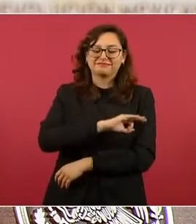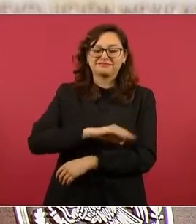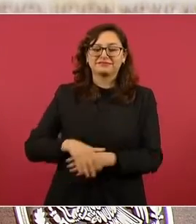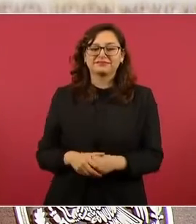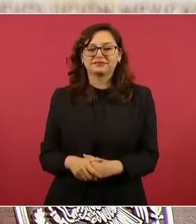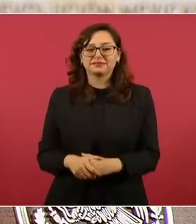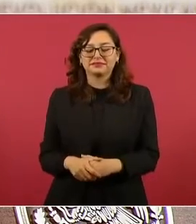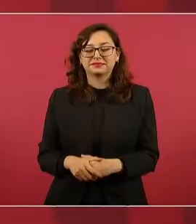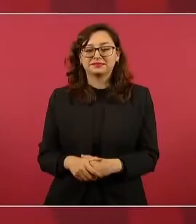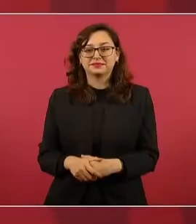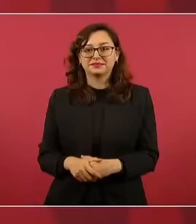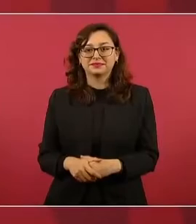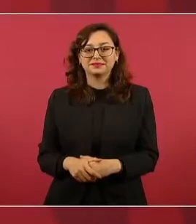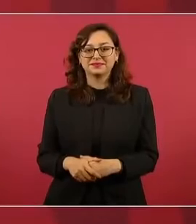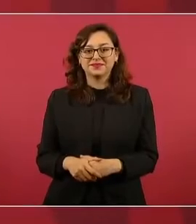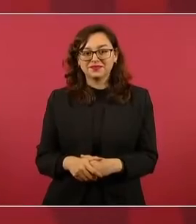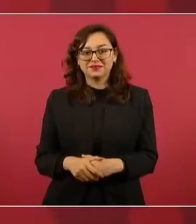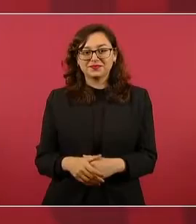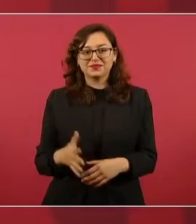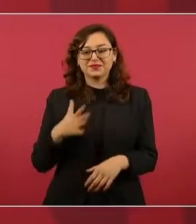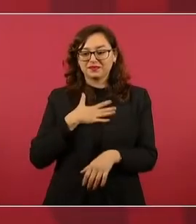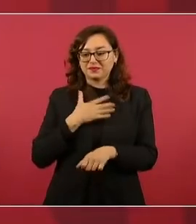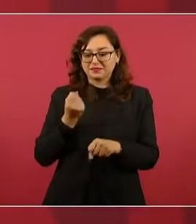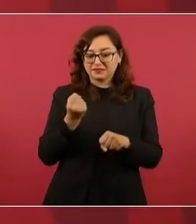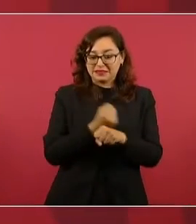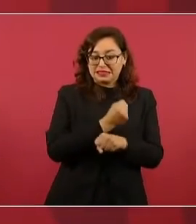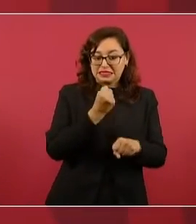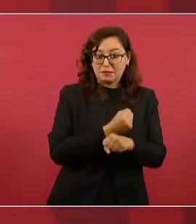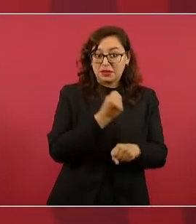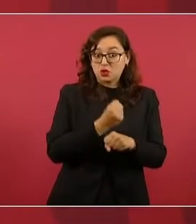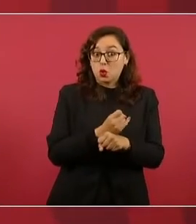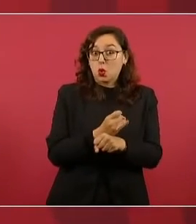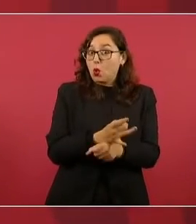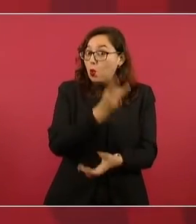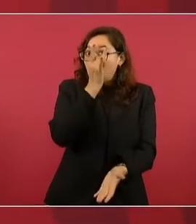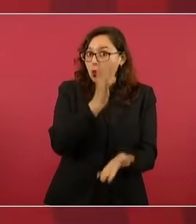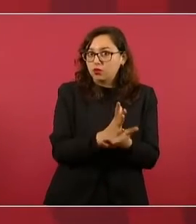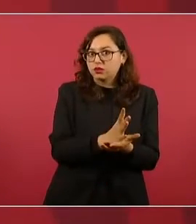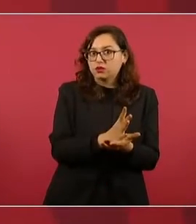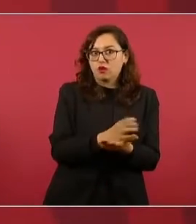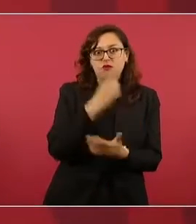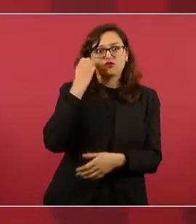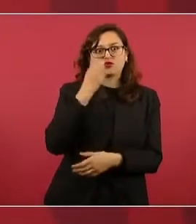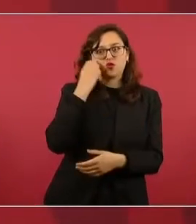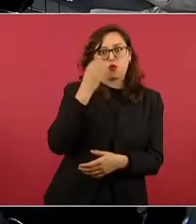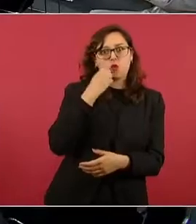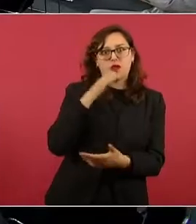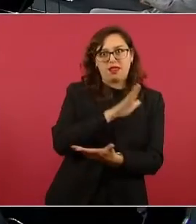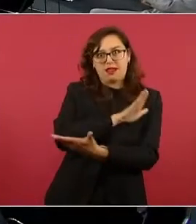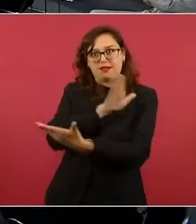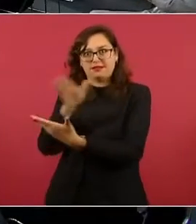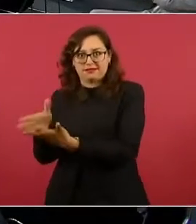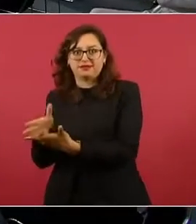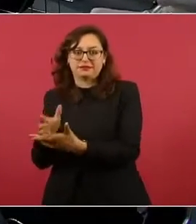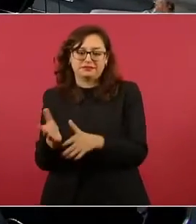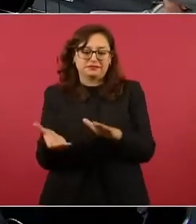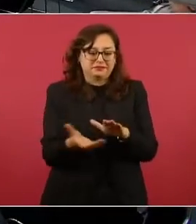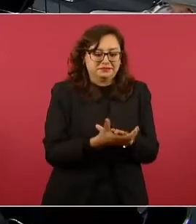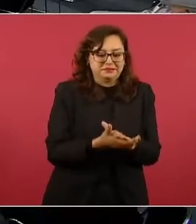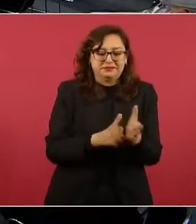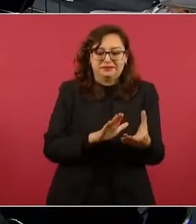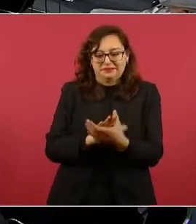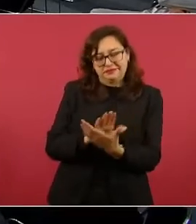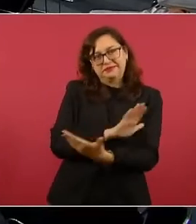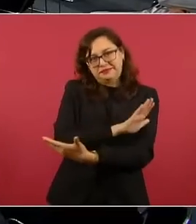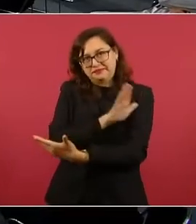usábamos zapato nada más para ir a la escuela, porque en el trópico,